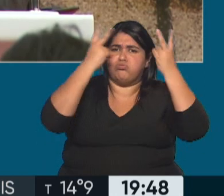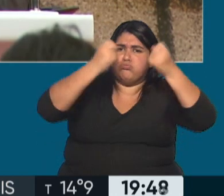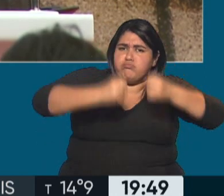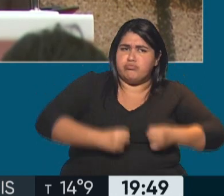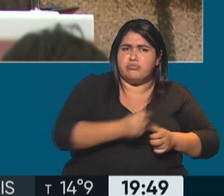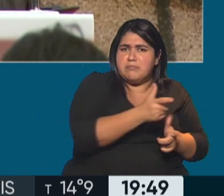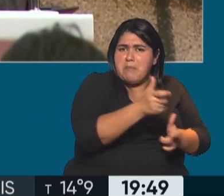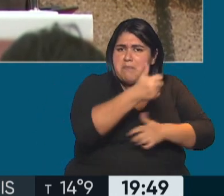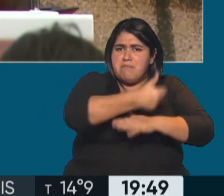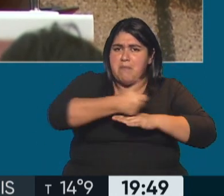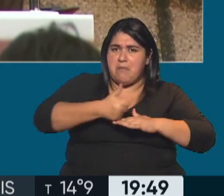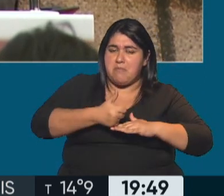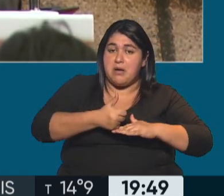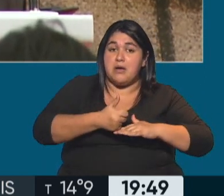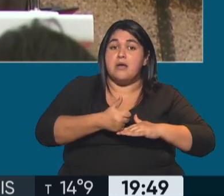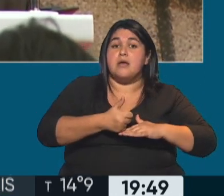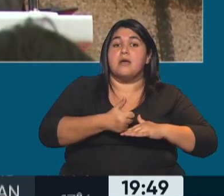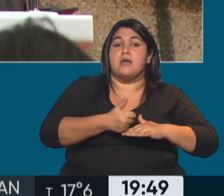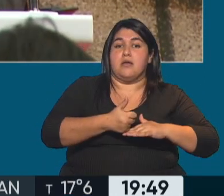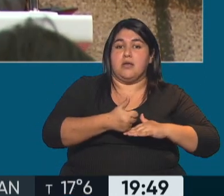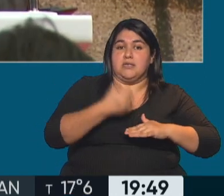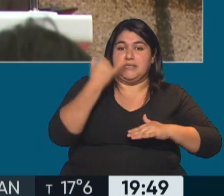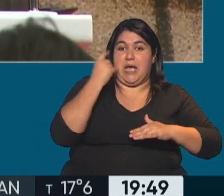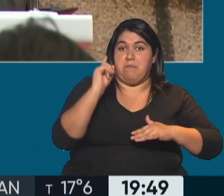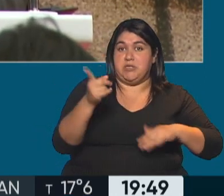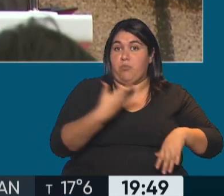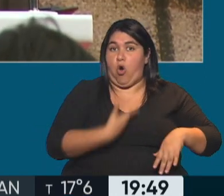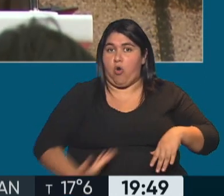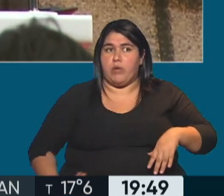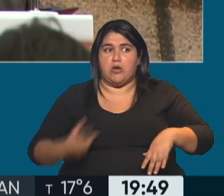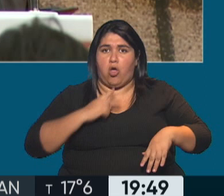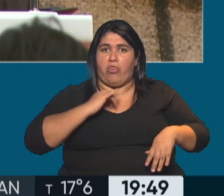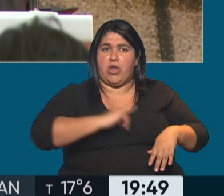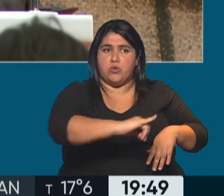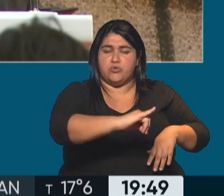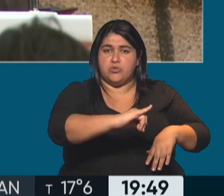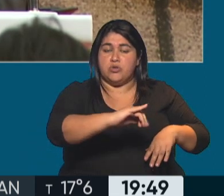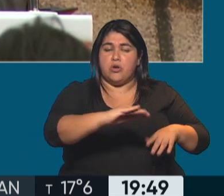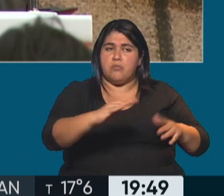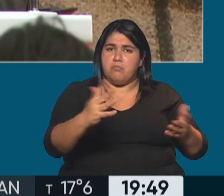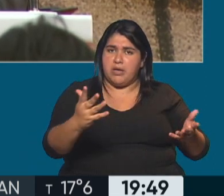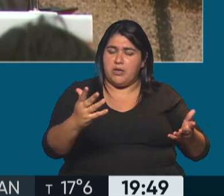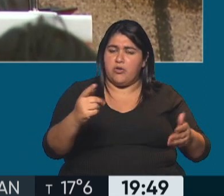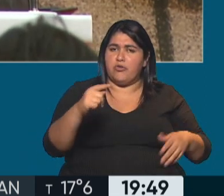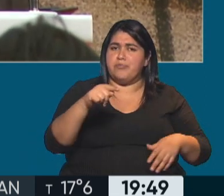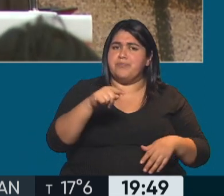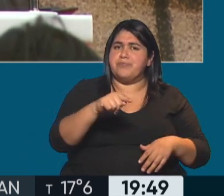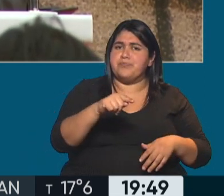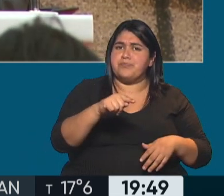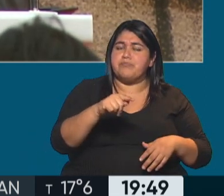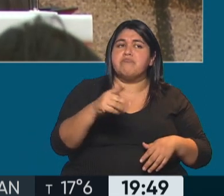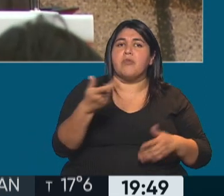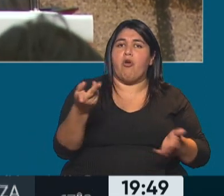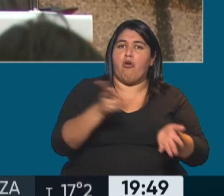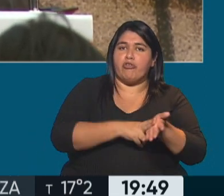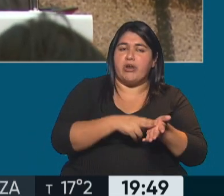quienes se pronunciaron en este sentido, incluso fueron demandados por el propio gobierno chileno. Pero en este contexto, lo que pasó es que se